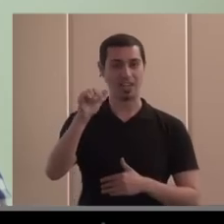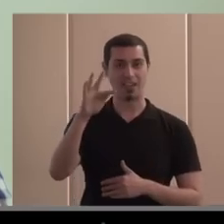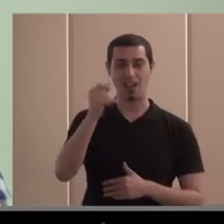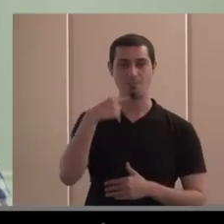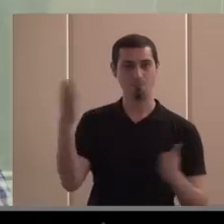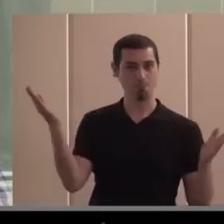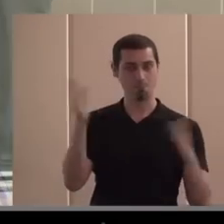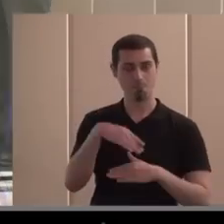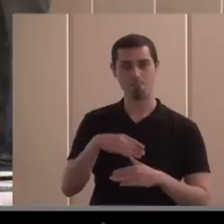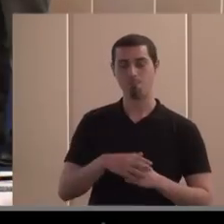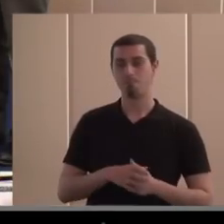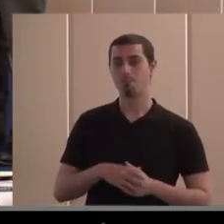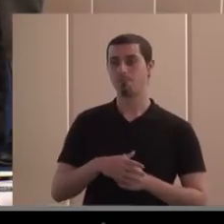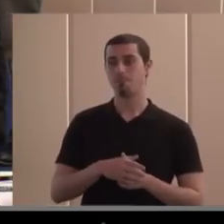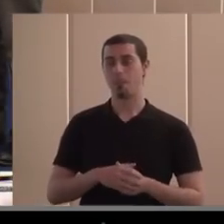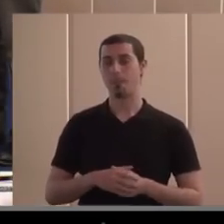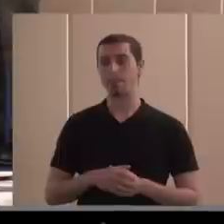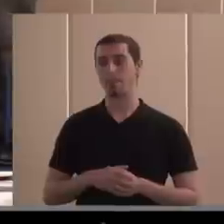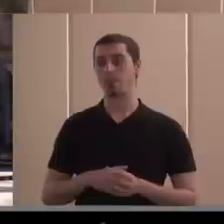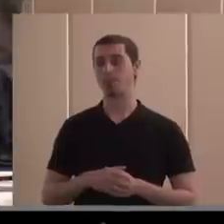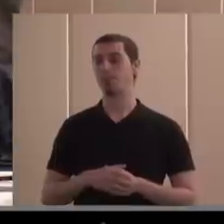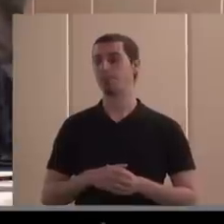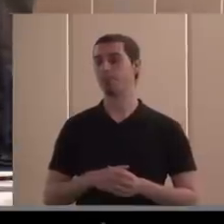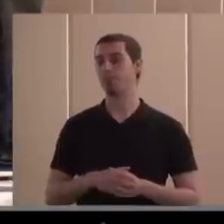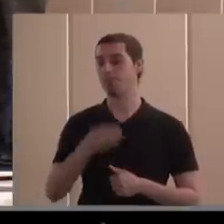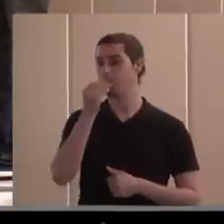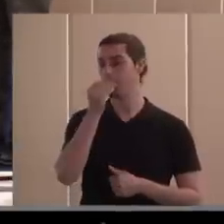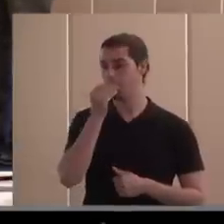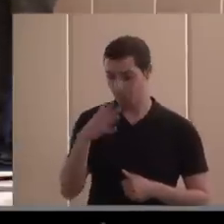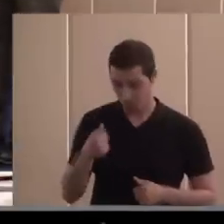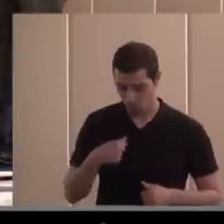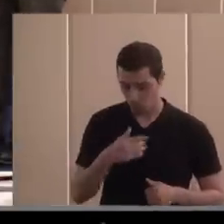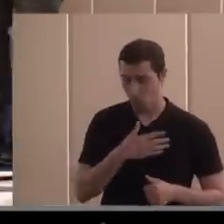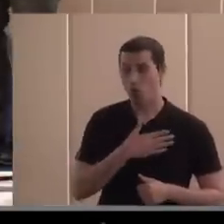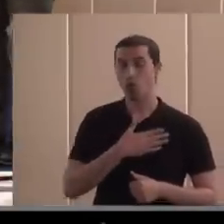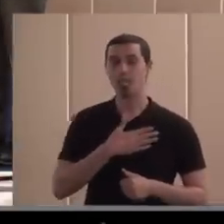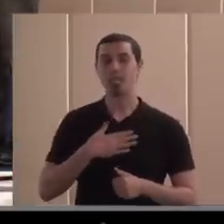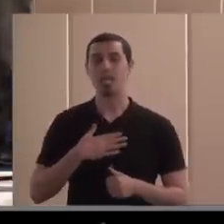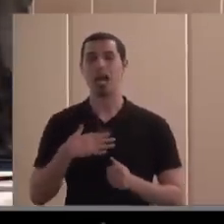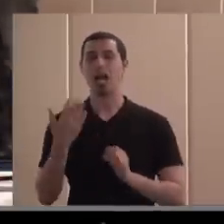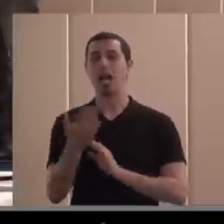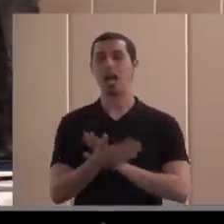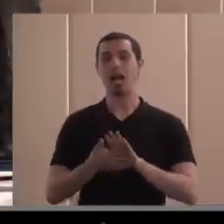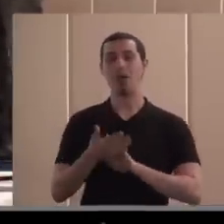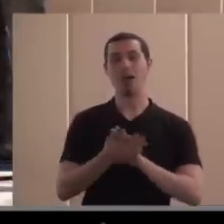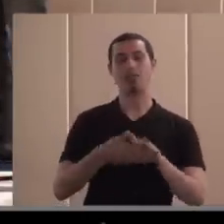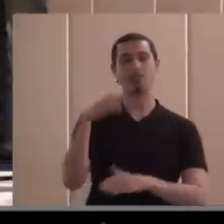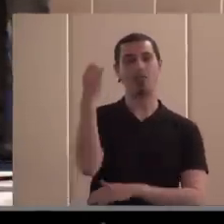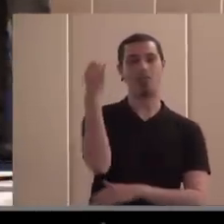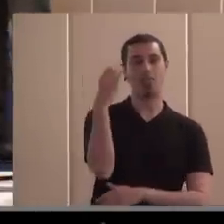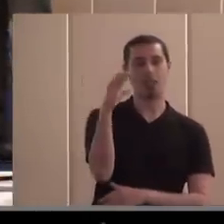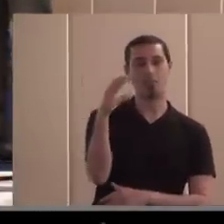estamos más a gusto. Muy bien, pues yo quería incluso, más que hablar desde el CERMI o